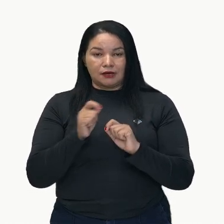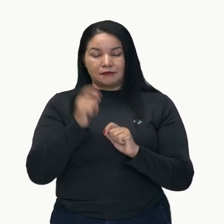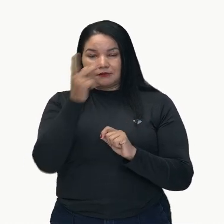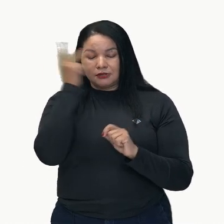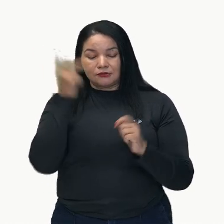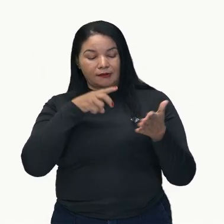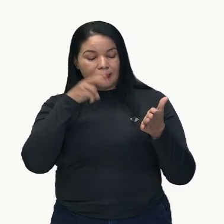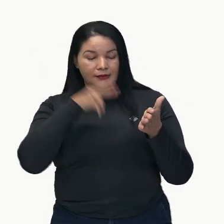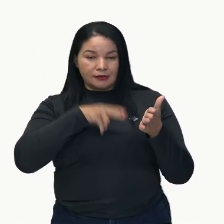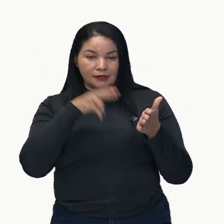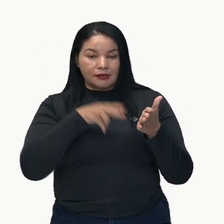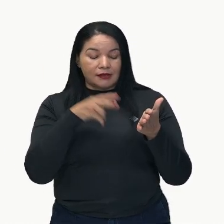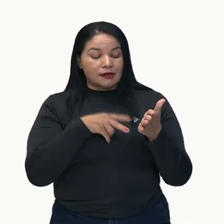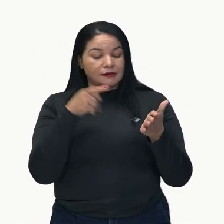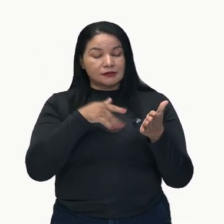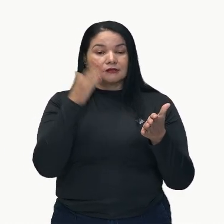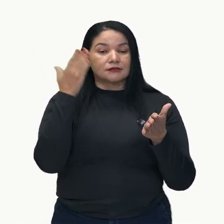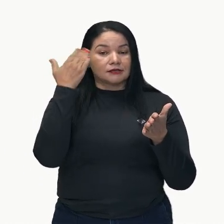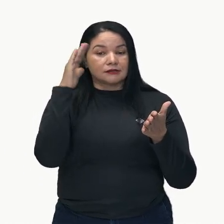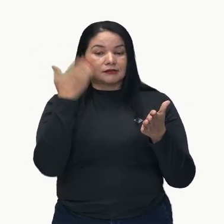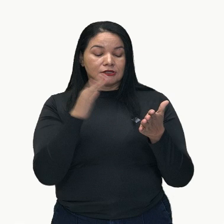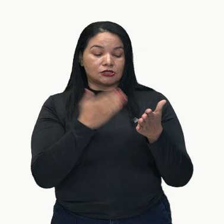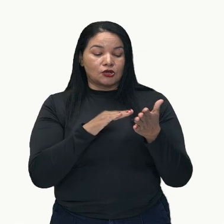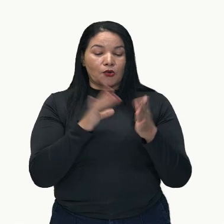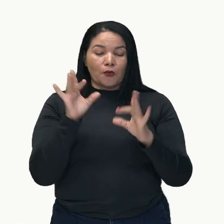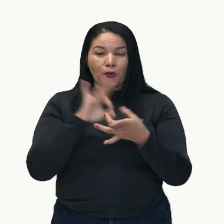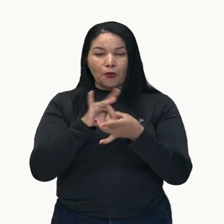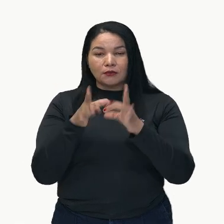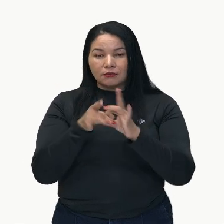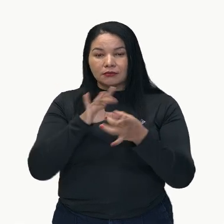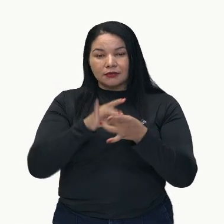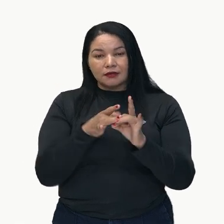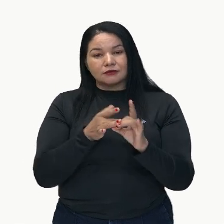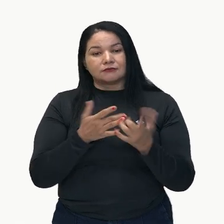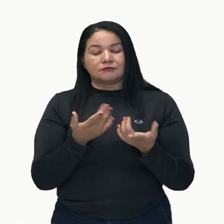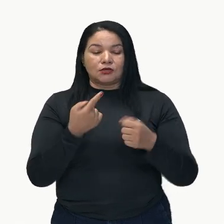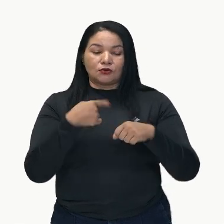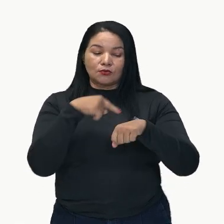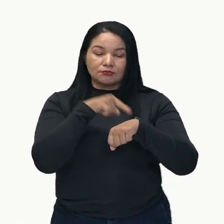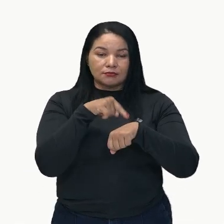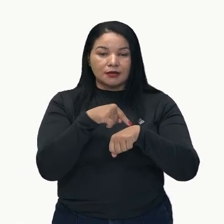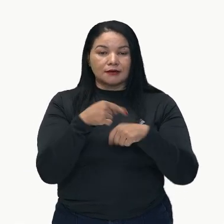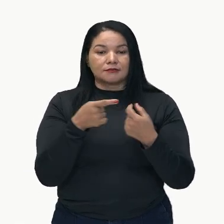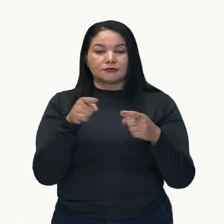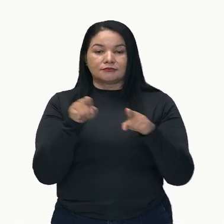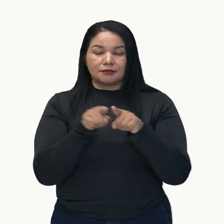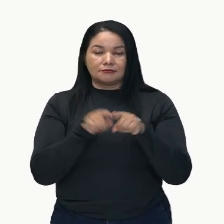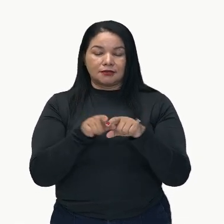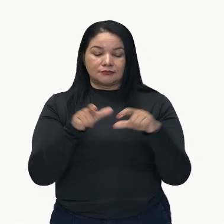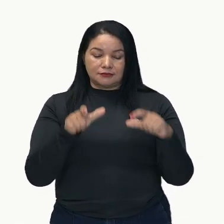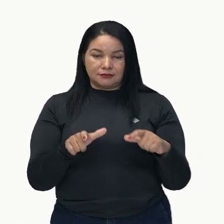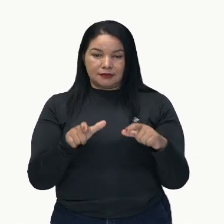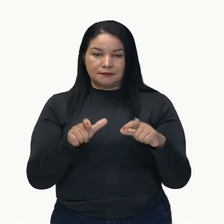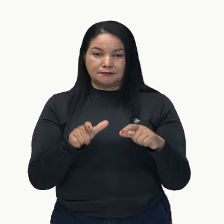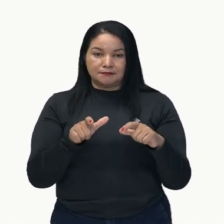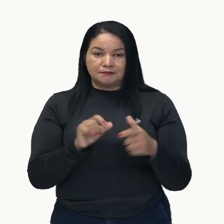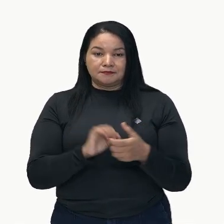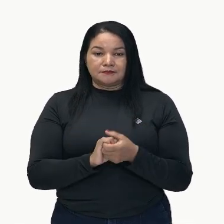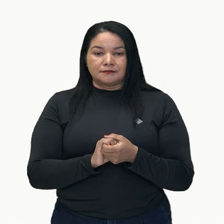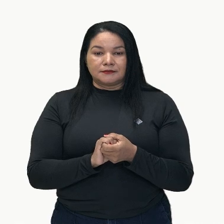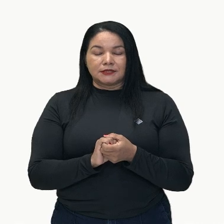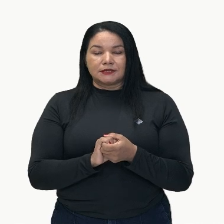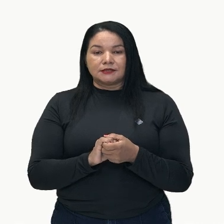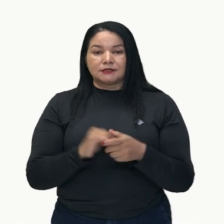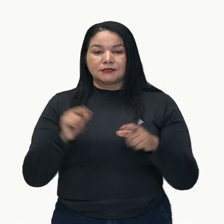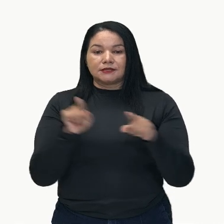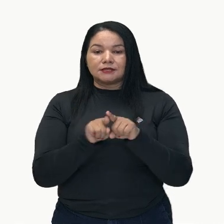en un contexto determinado, en tiempo y lugar. Y en la que